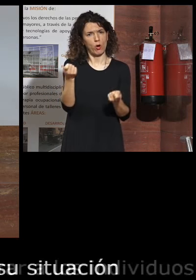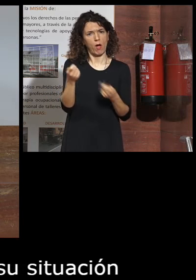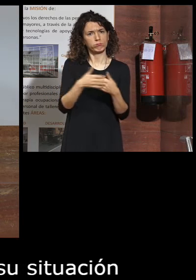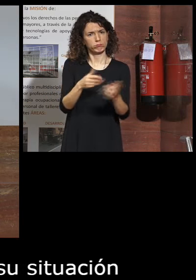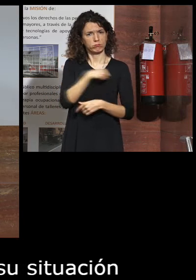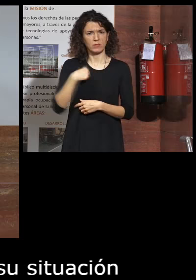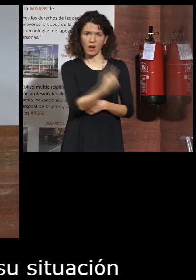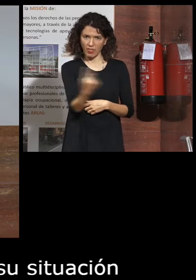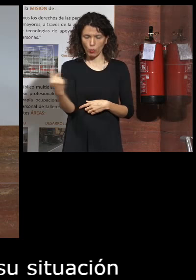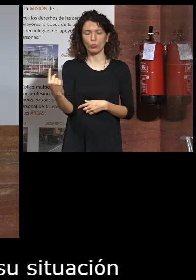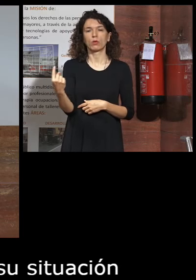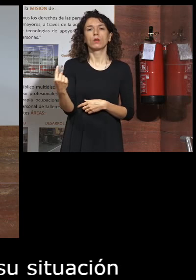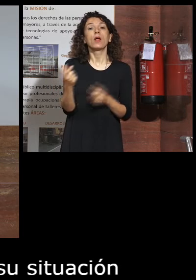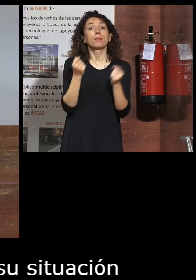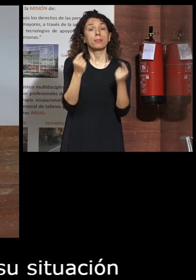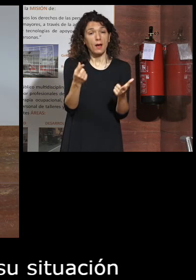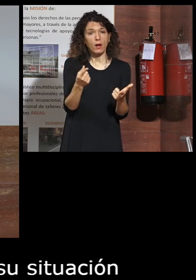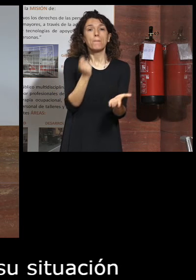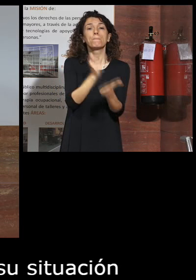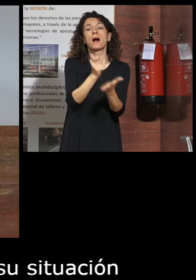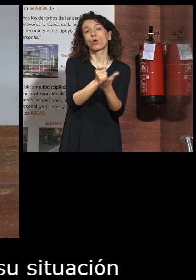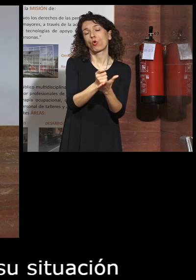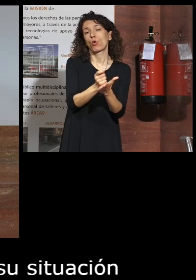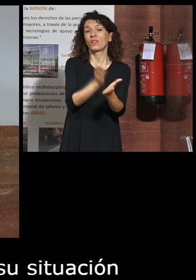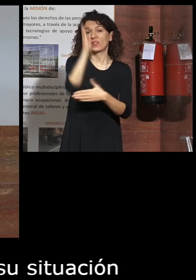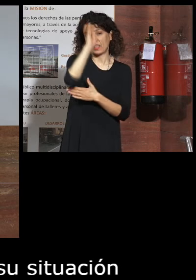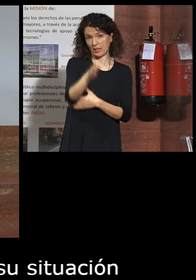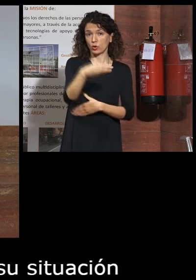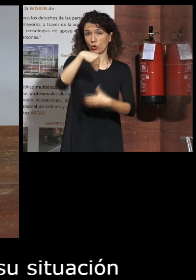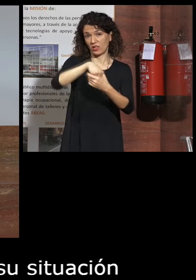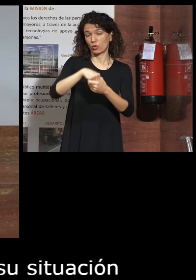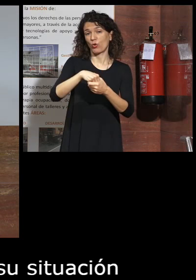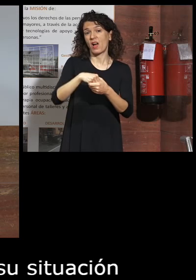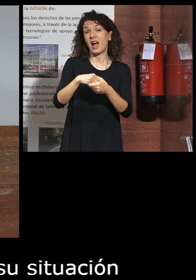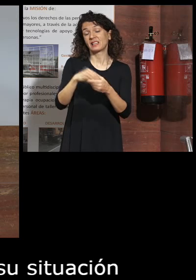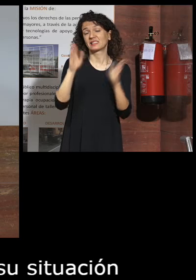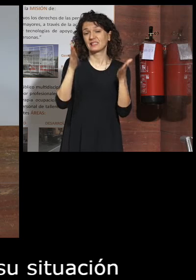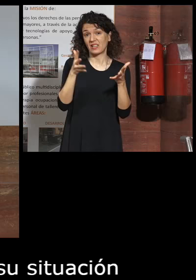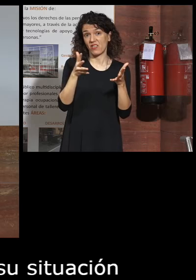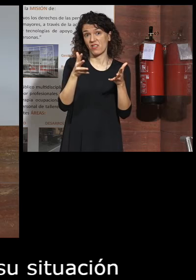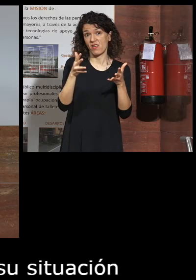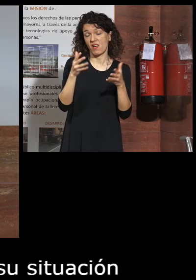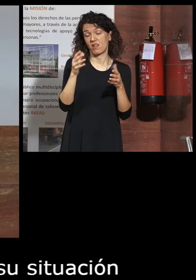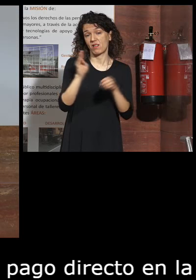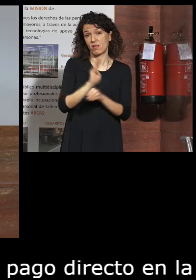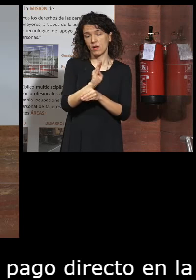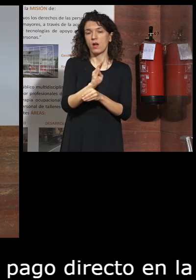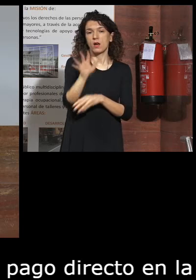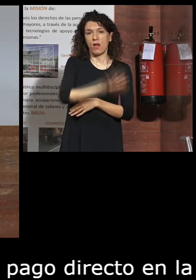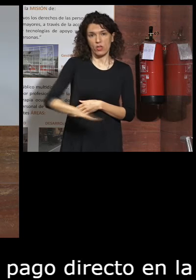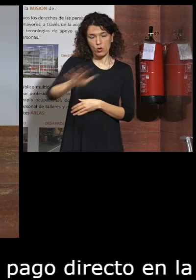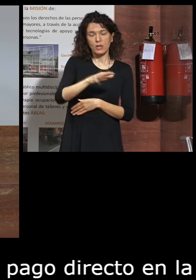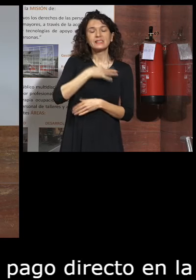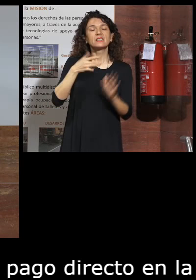facilitado la opción de pago directo en la asistencia personal que permite que las personas puedan